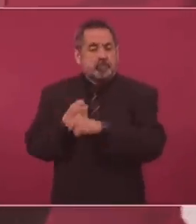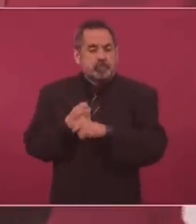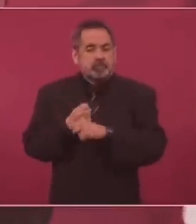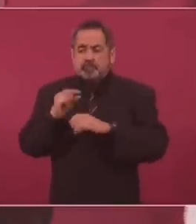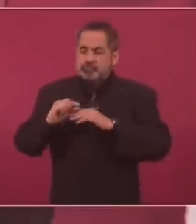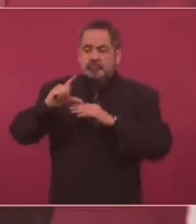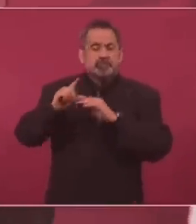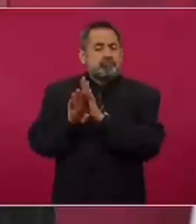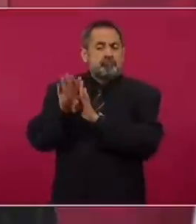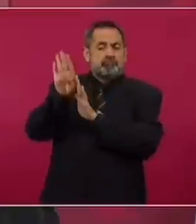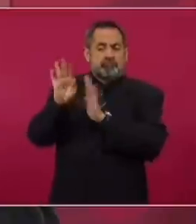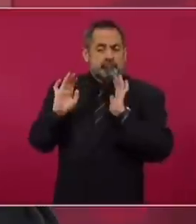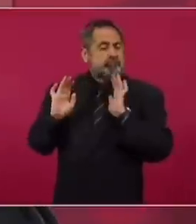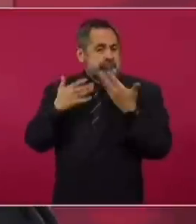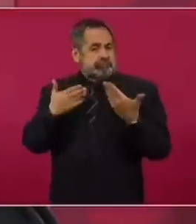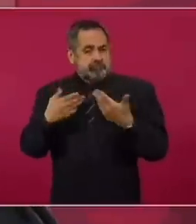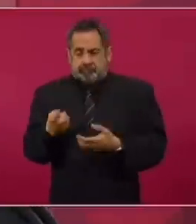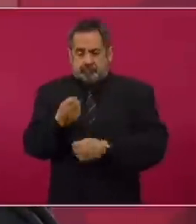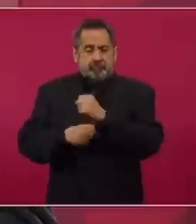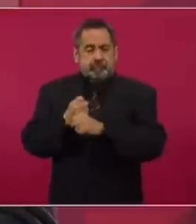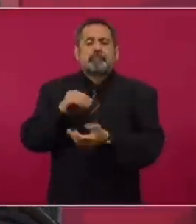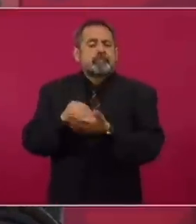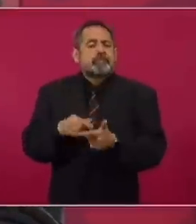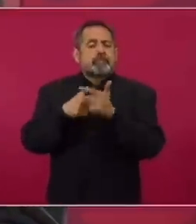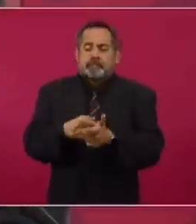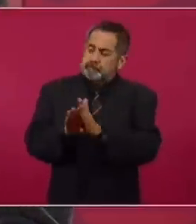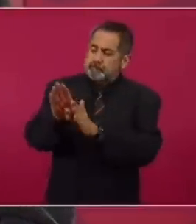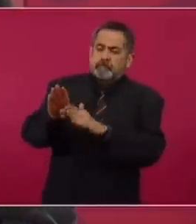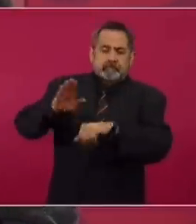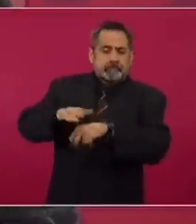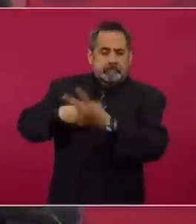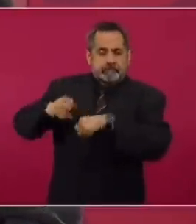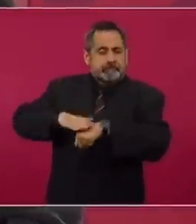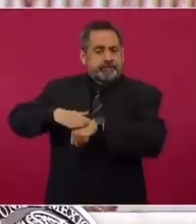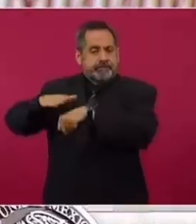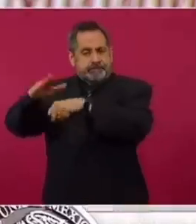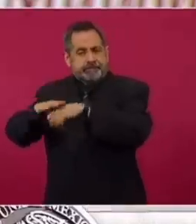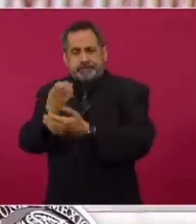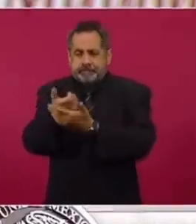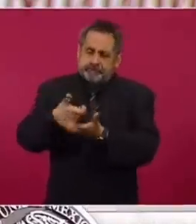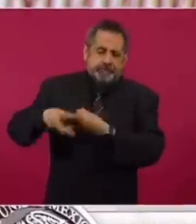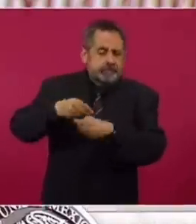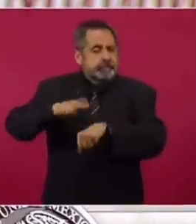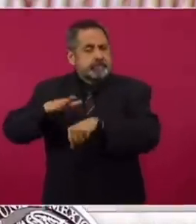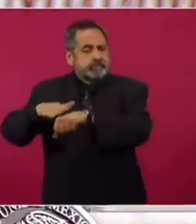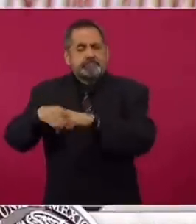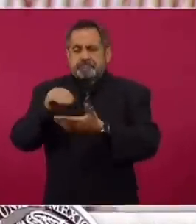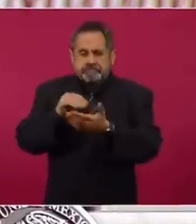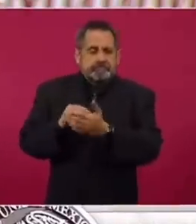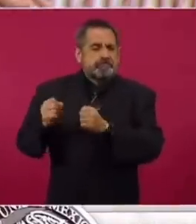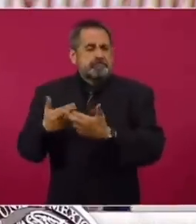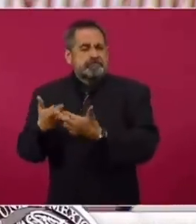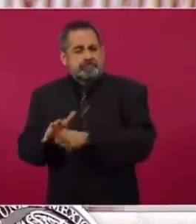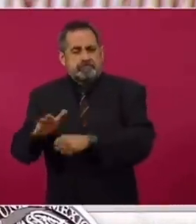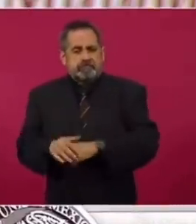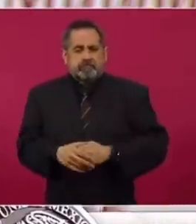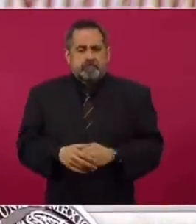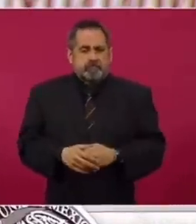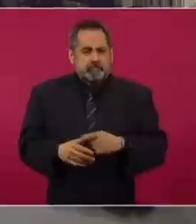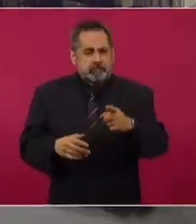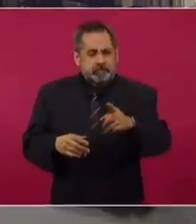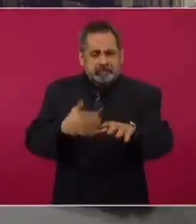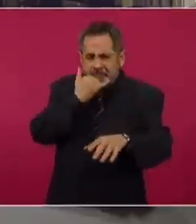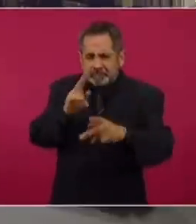crecimiento económico y seguramente este año se continuará recuperando el crecimiento económico, se continuará con la estabilidad financiera, el peso.